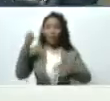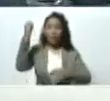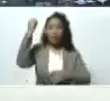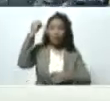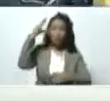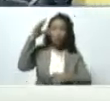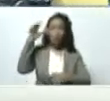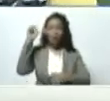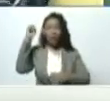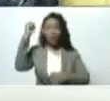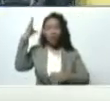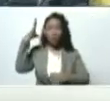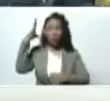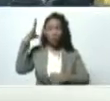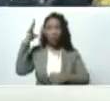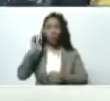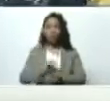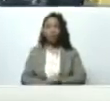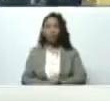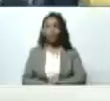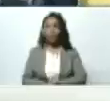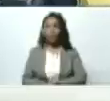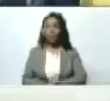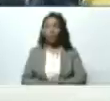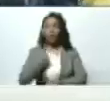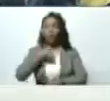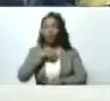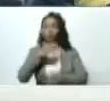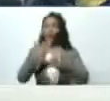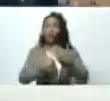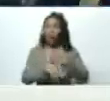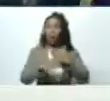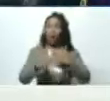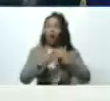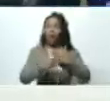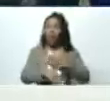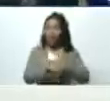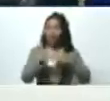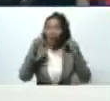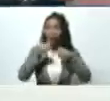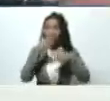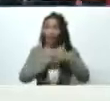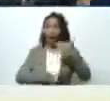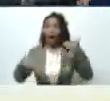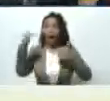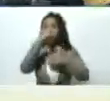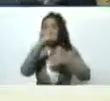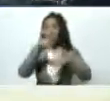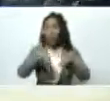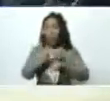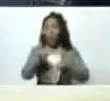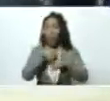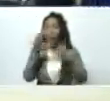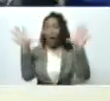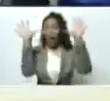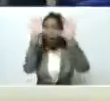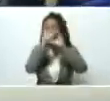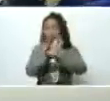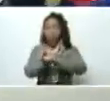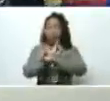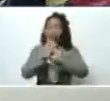como usted muy bien lo dice presidente vamos adelante aquí hasta altas horas de la noche que salimos acá no